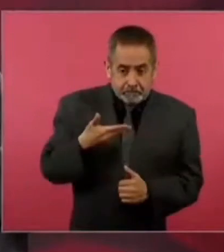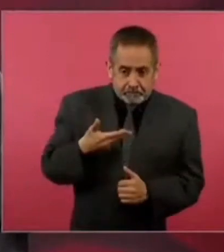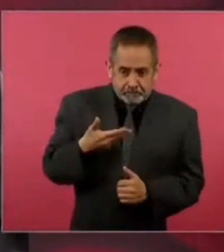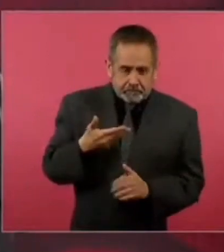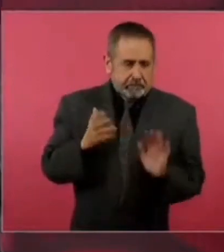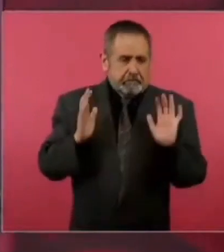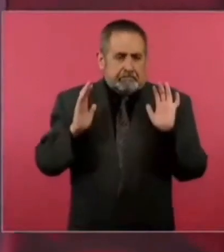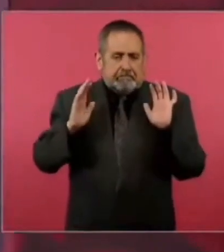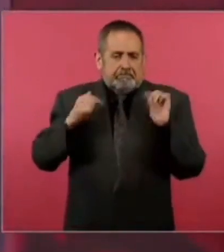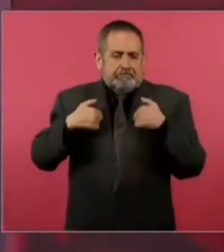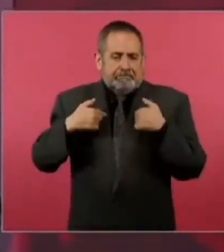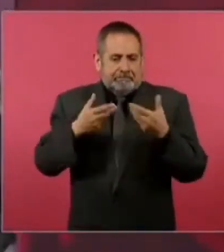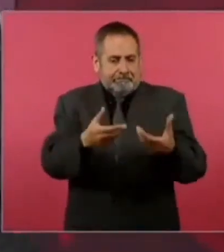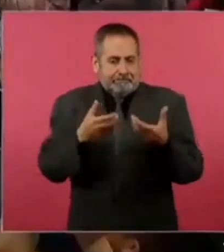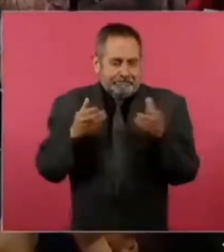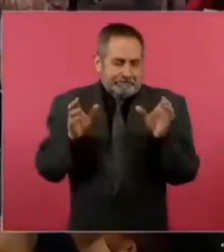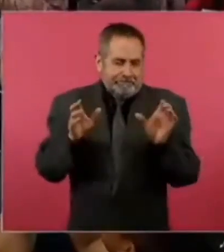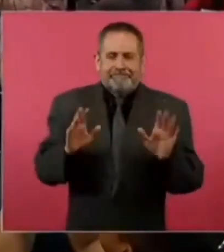eso no me pueden a mí, este.